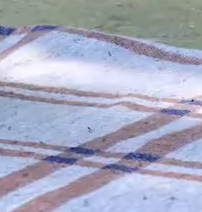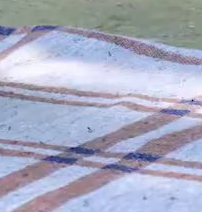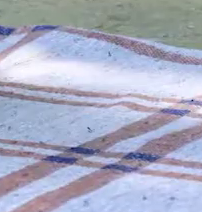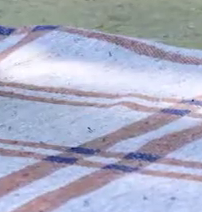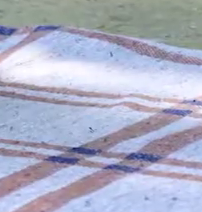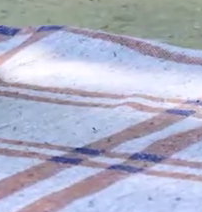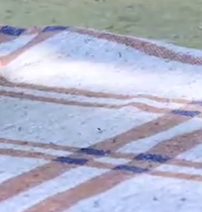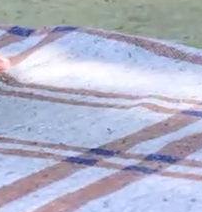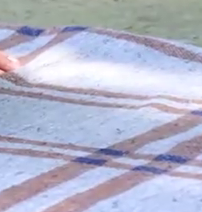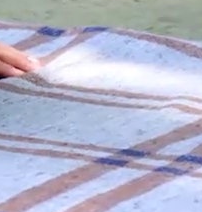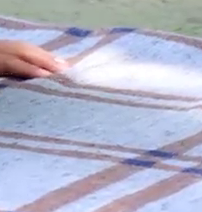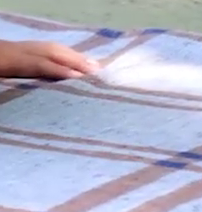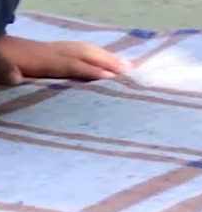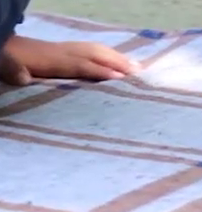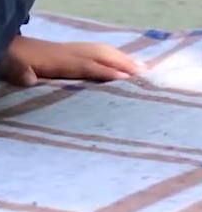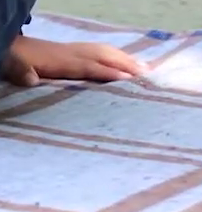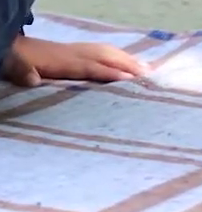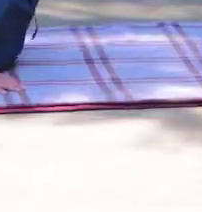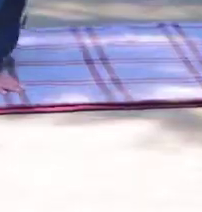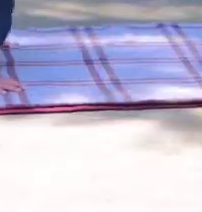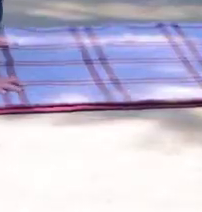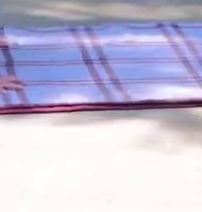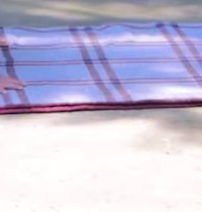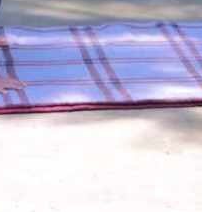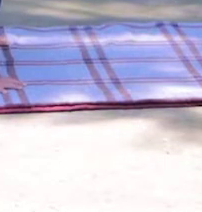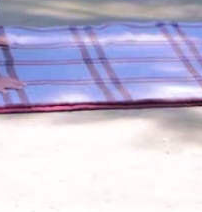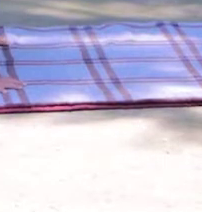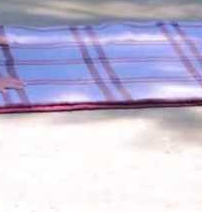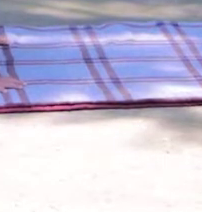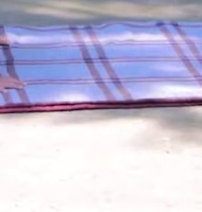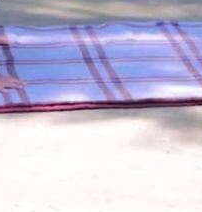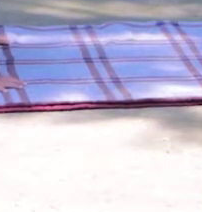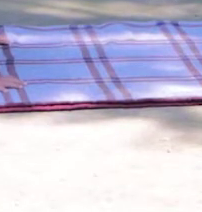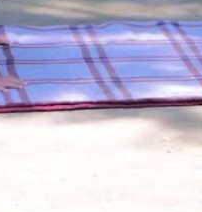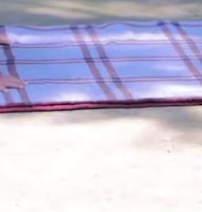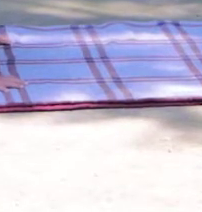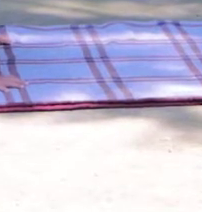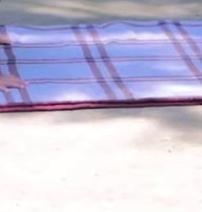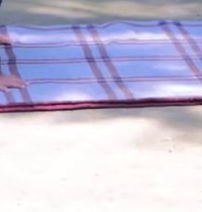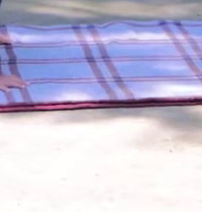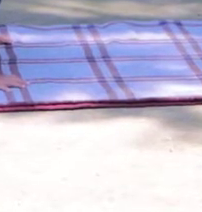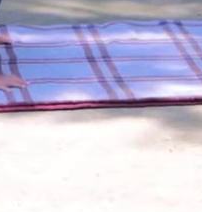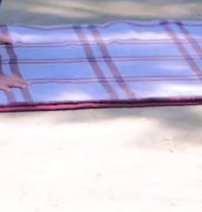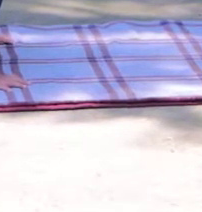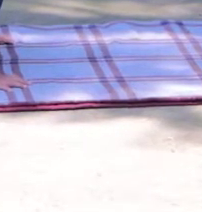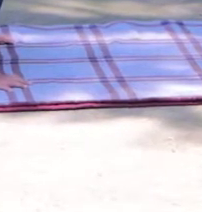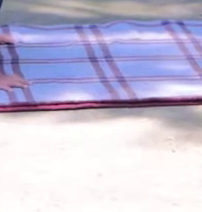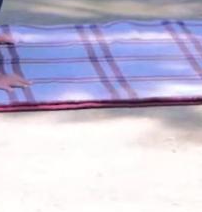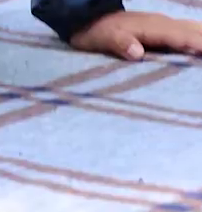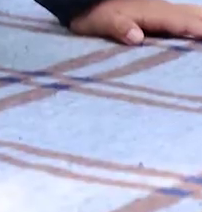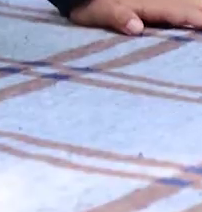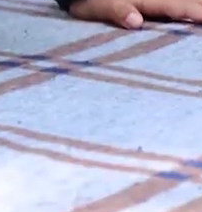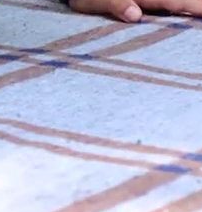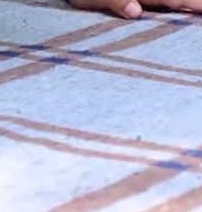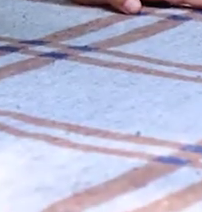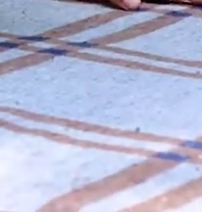mantenemos extendidos los brazos ahí sostenido 10 segundos respira